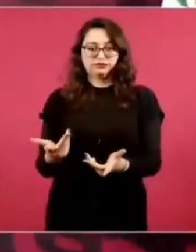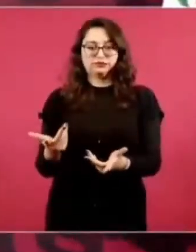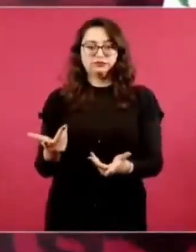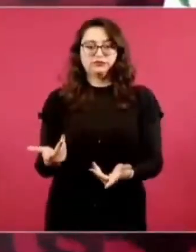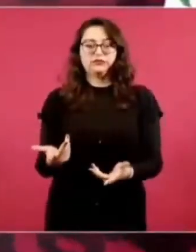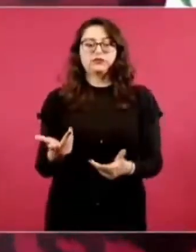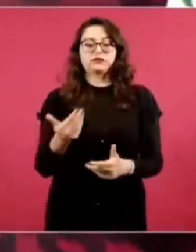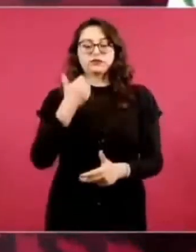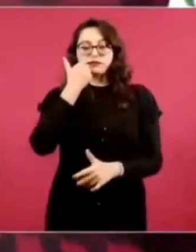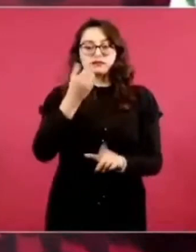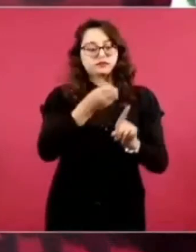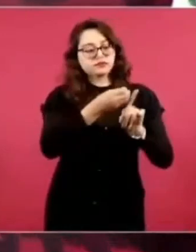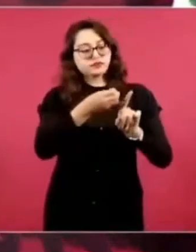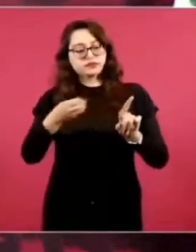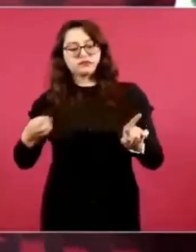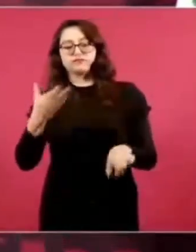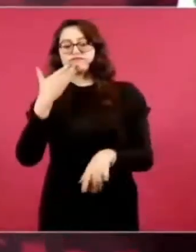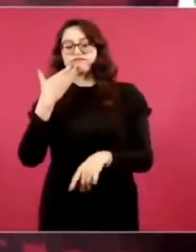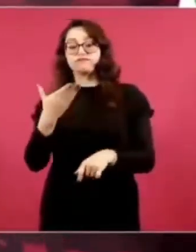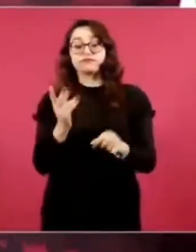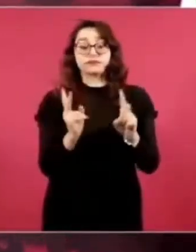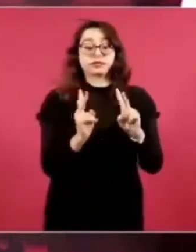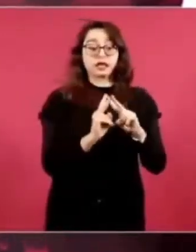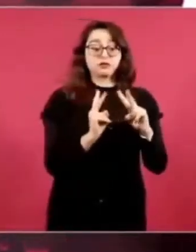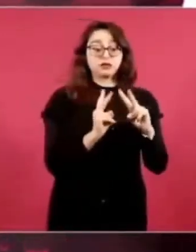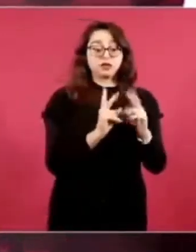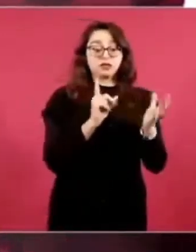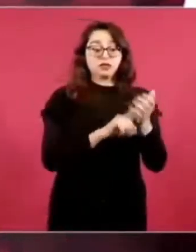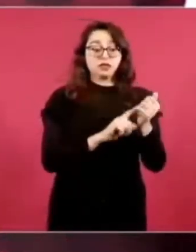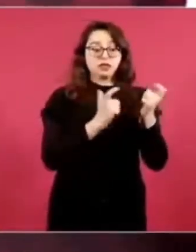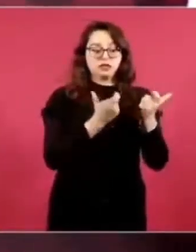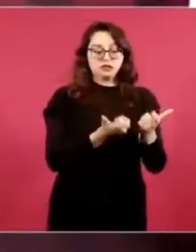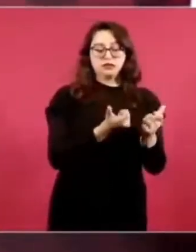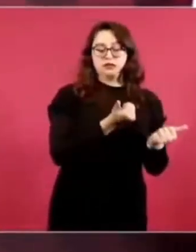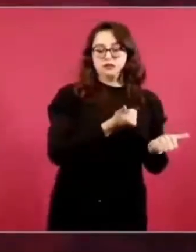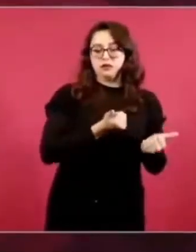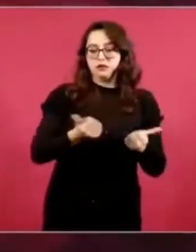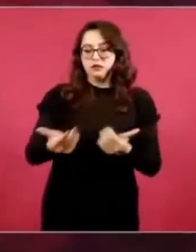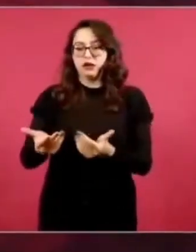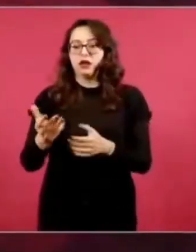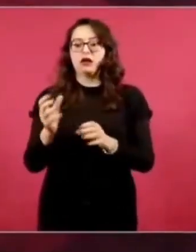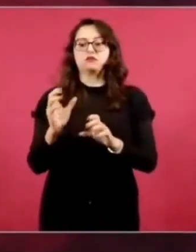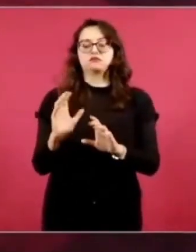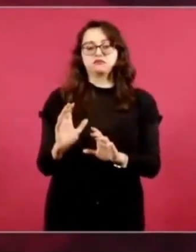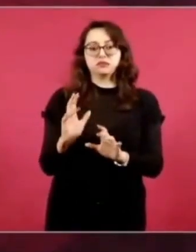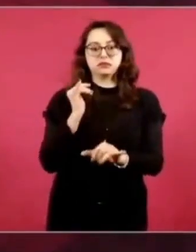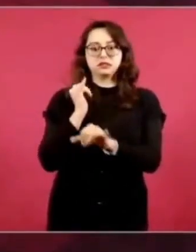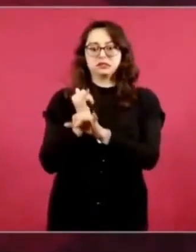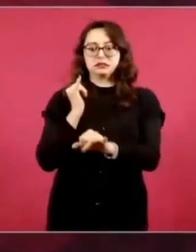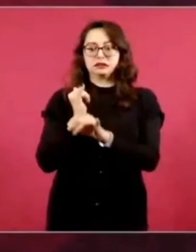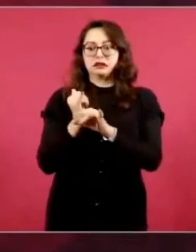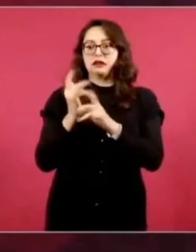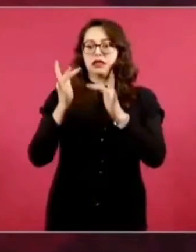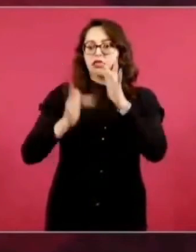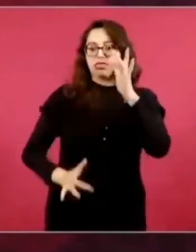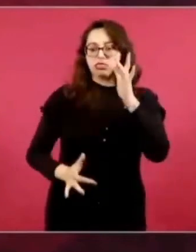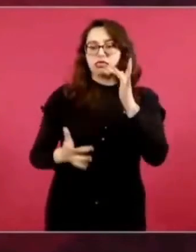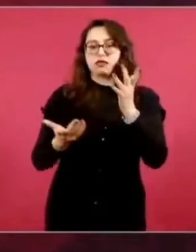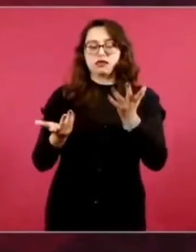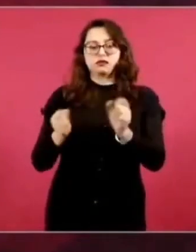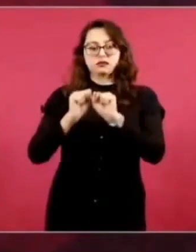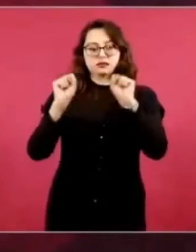dinero, que falle el internet, que se caiga el sistema.